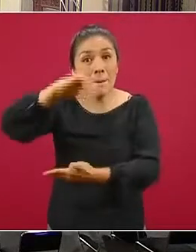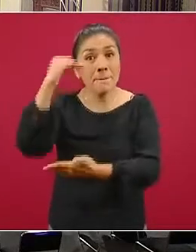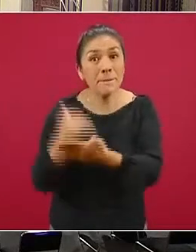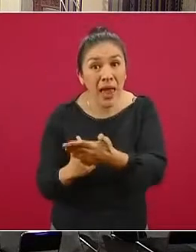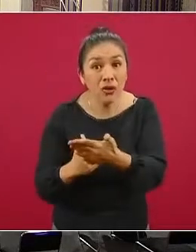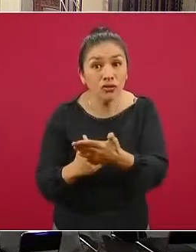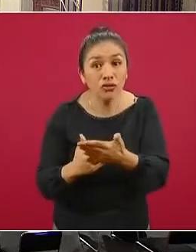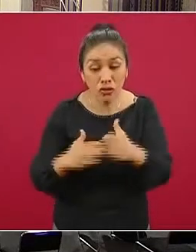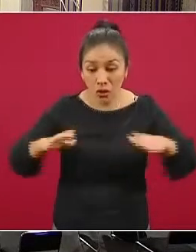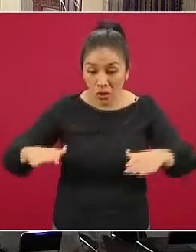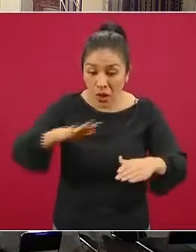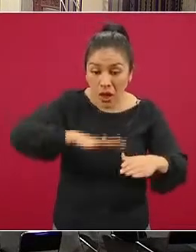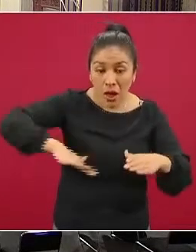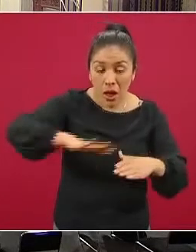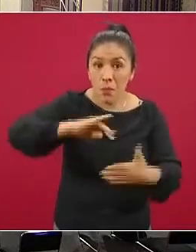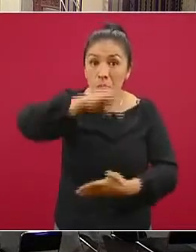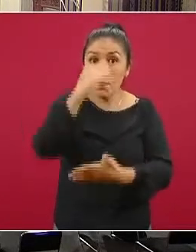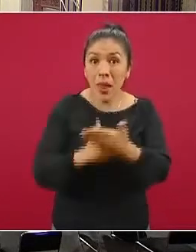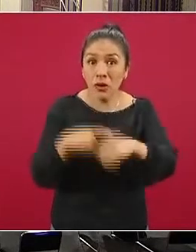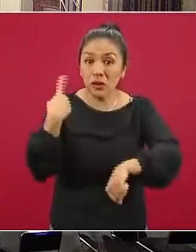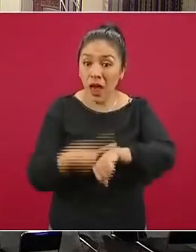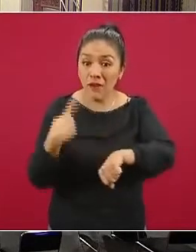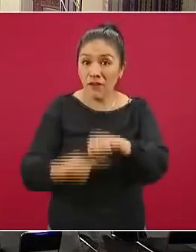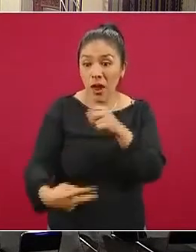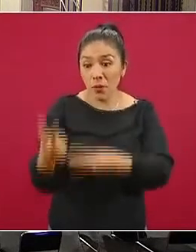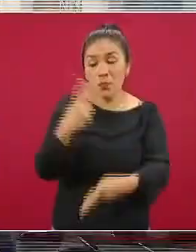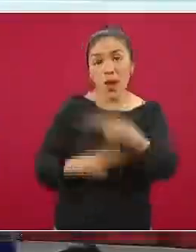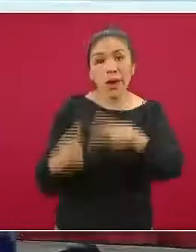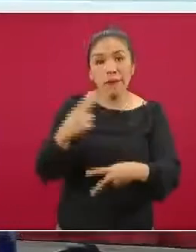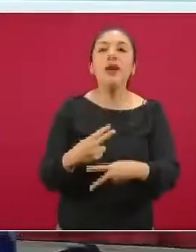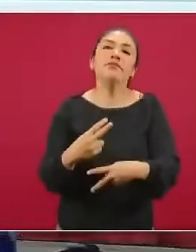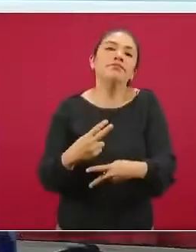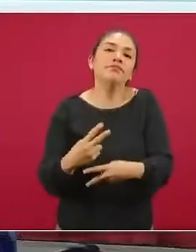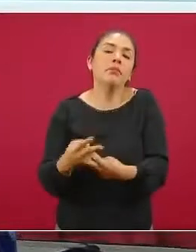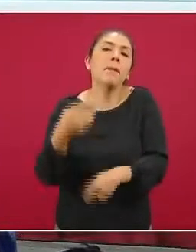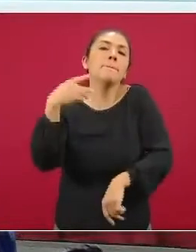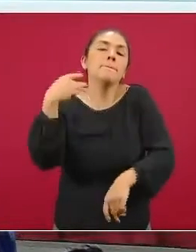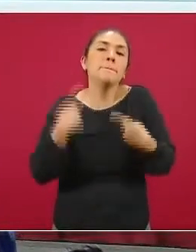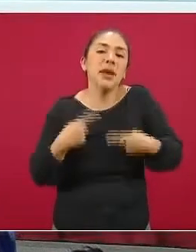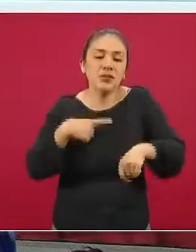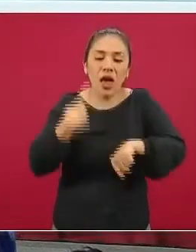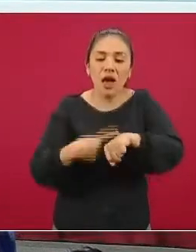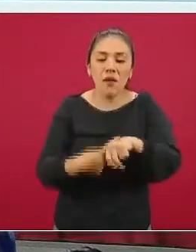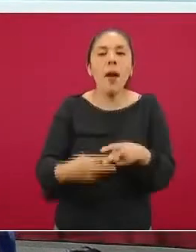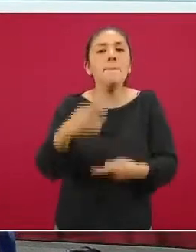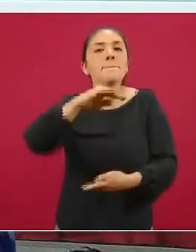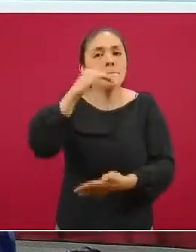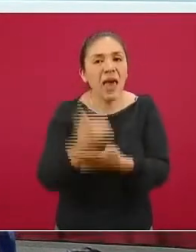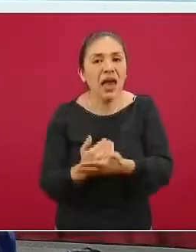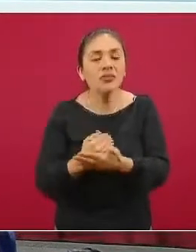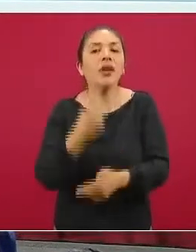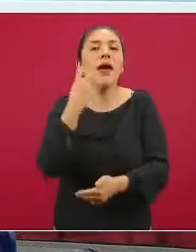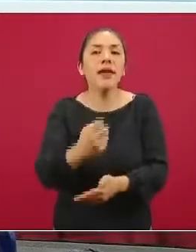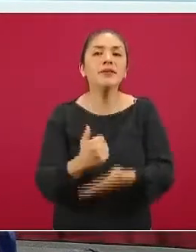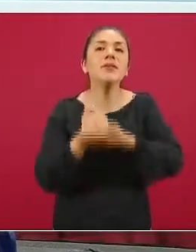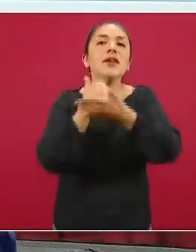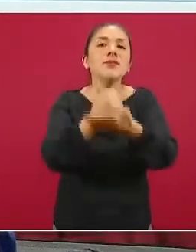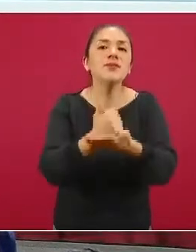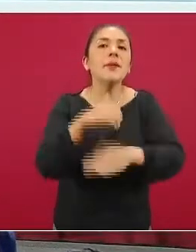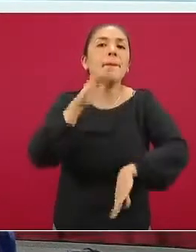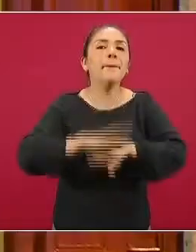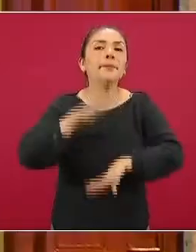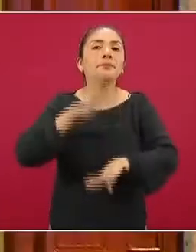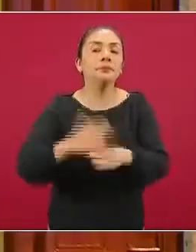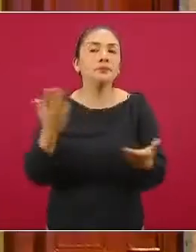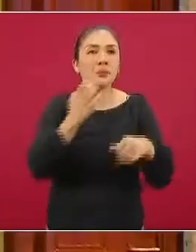geográfica, se generarán menos contagios y por lo tanto tendremos menos personas enfermas y entonces esto contribuirá a que, por